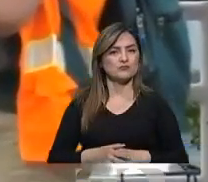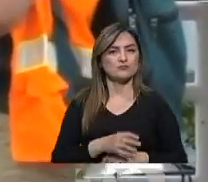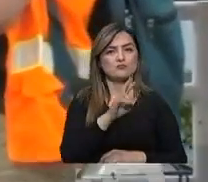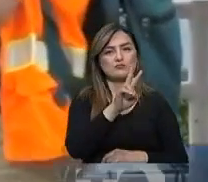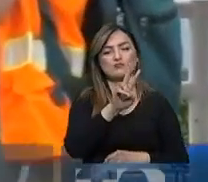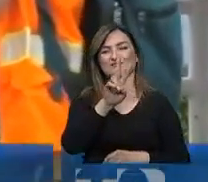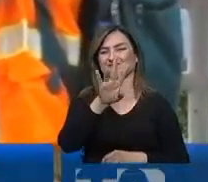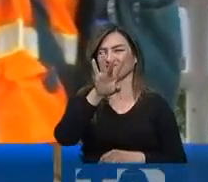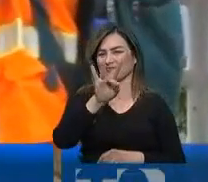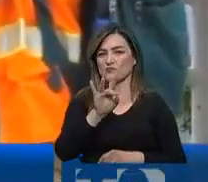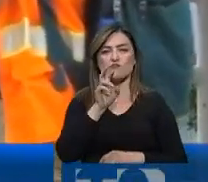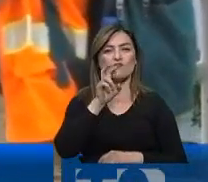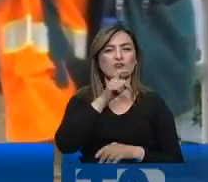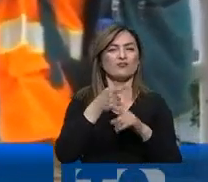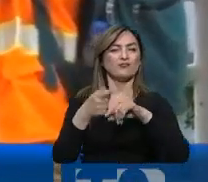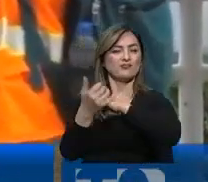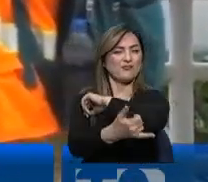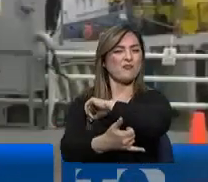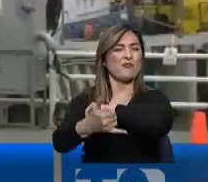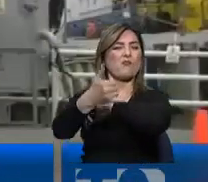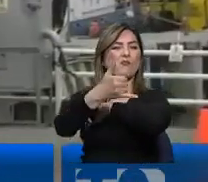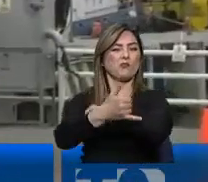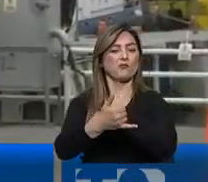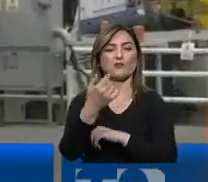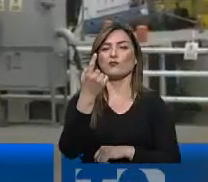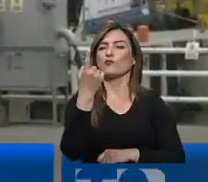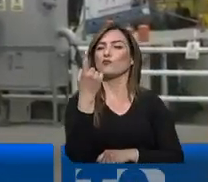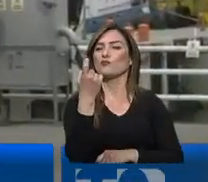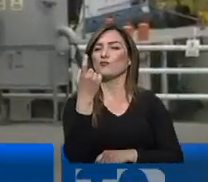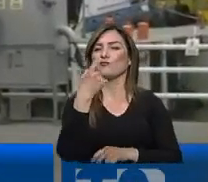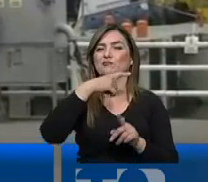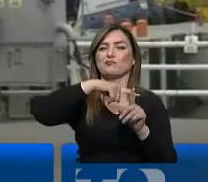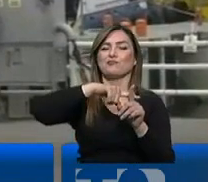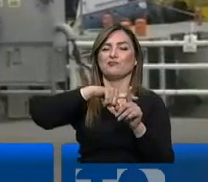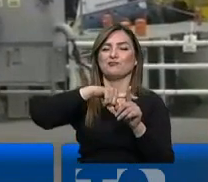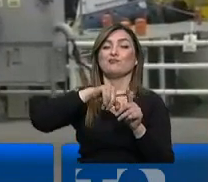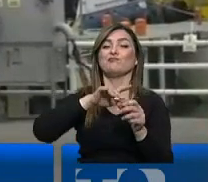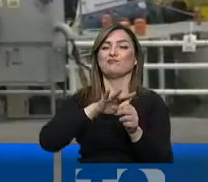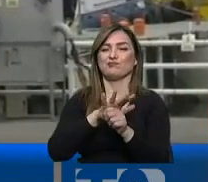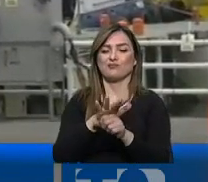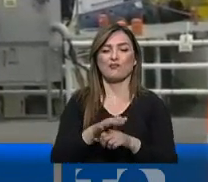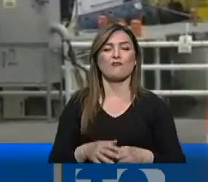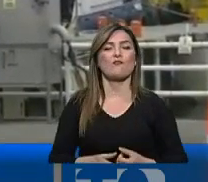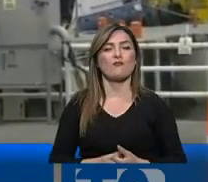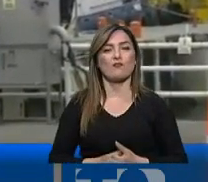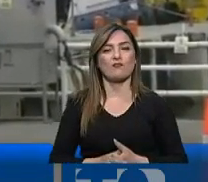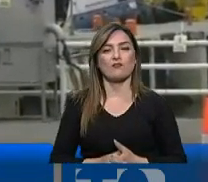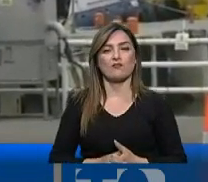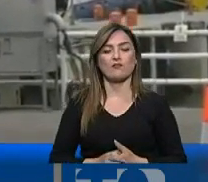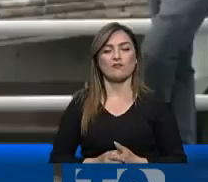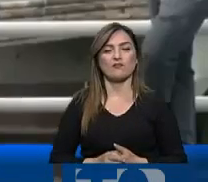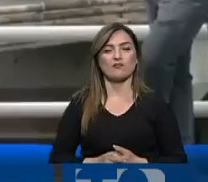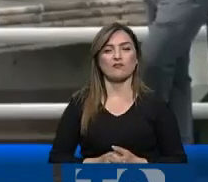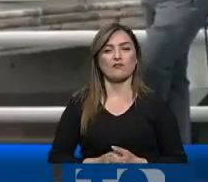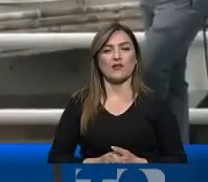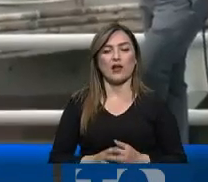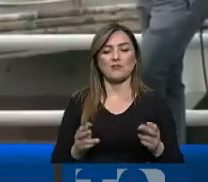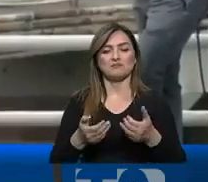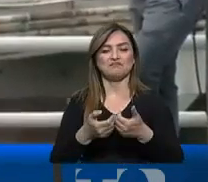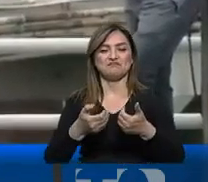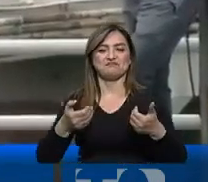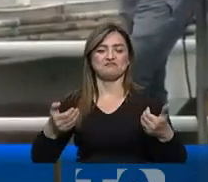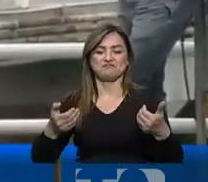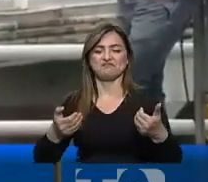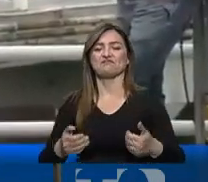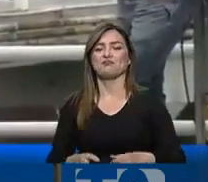228 turistas de diferentes nacionalidades, 11 de ellos dieron positivo para el virus, por lo que tuvieron que ser separados